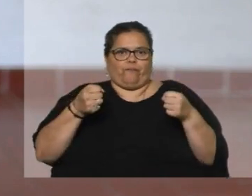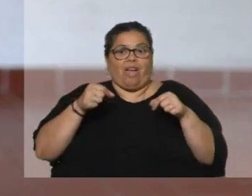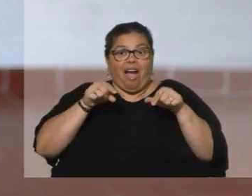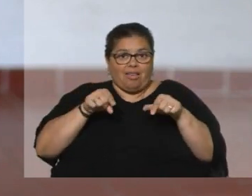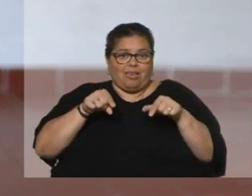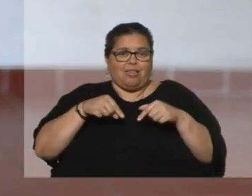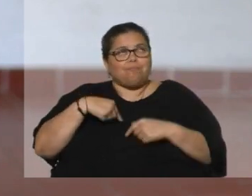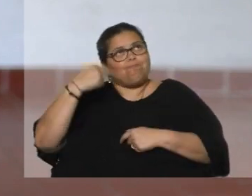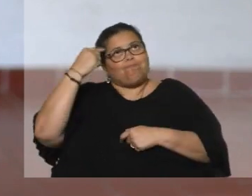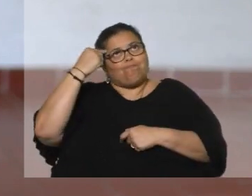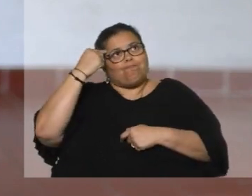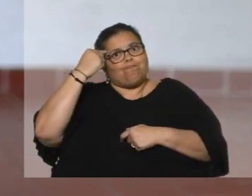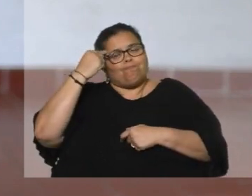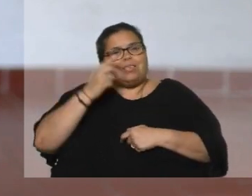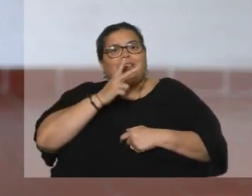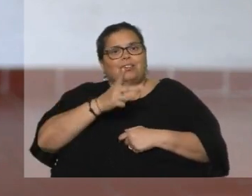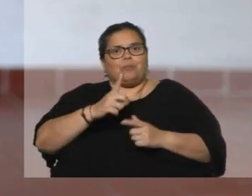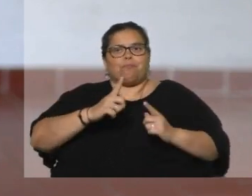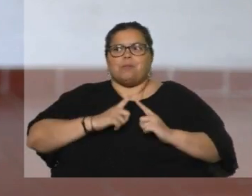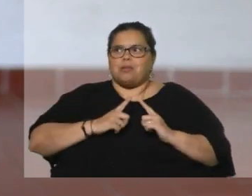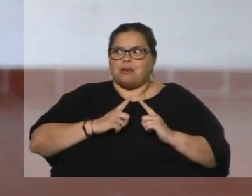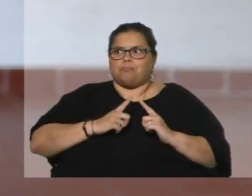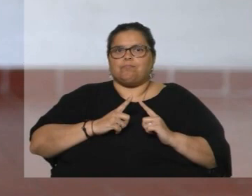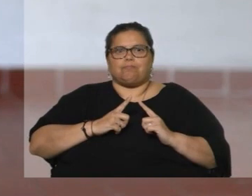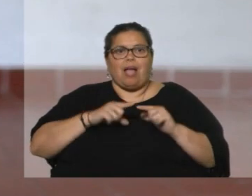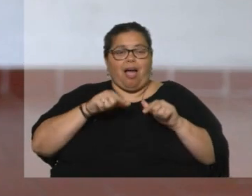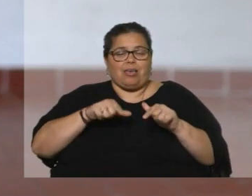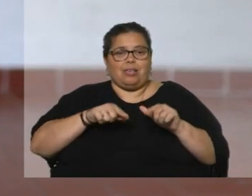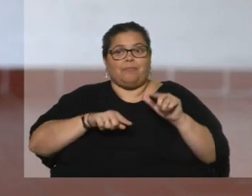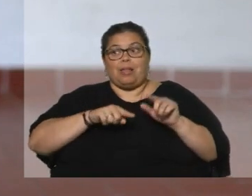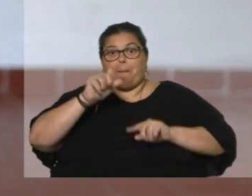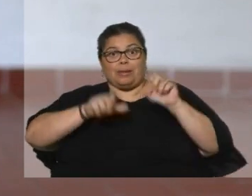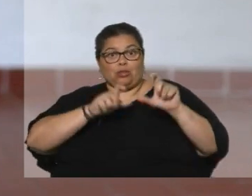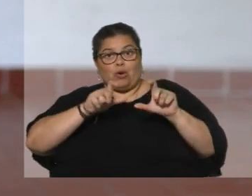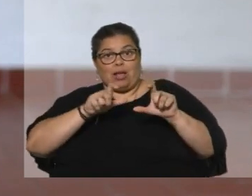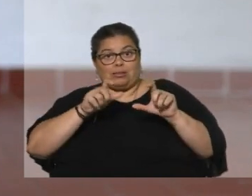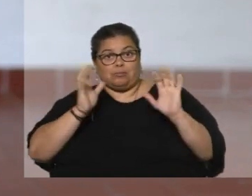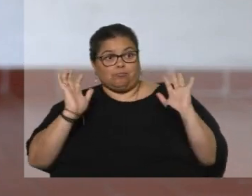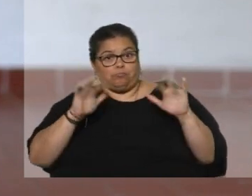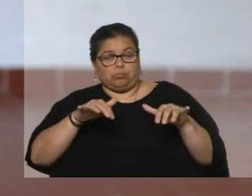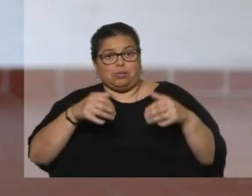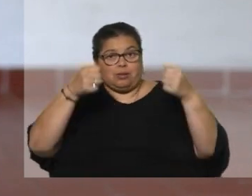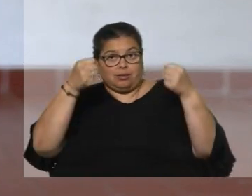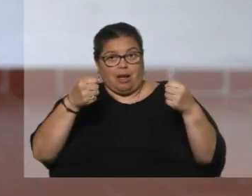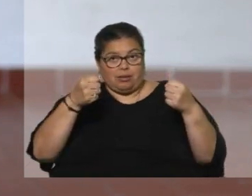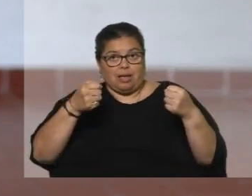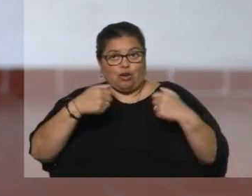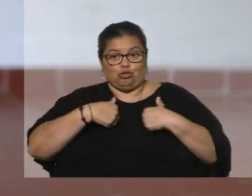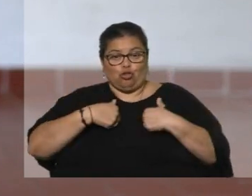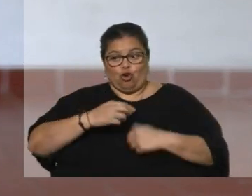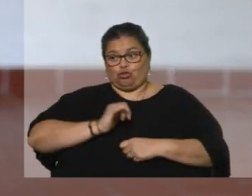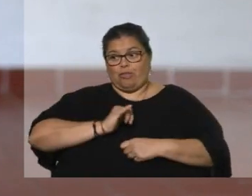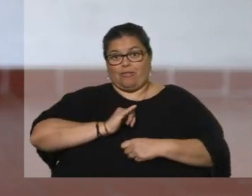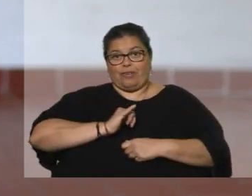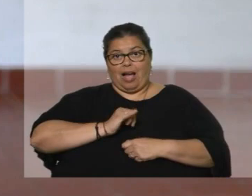Y es un lugar donde vienen personas que nos identificamos por